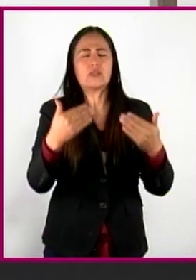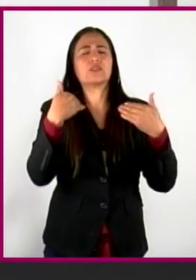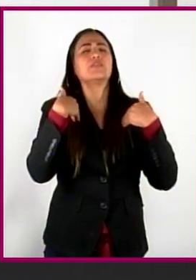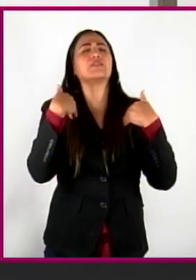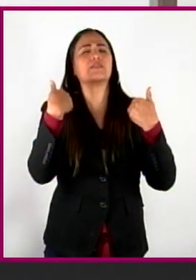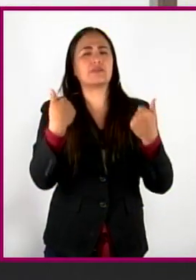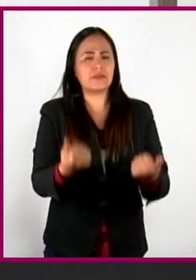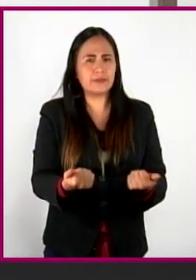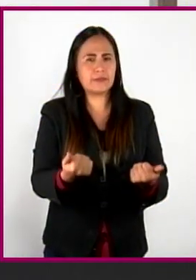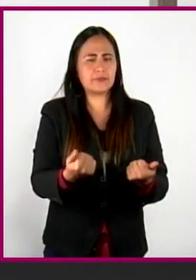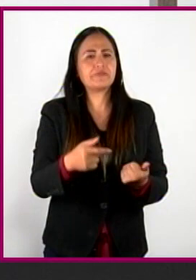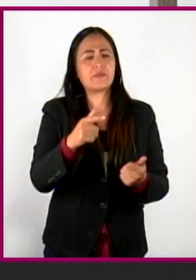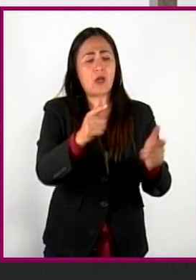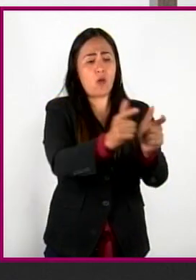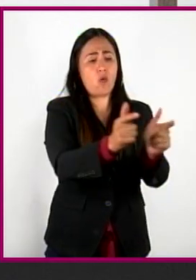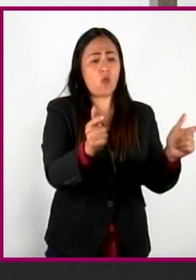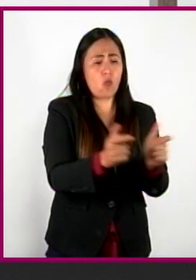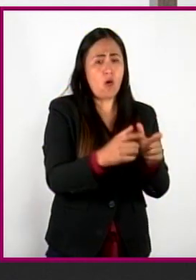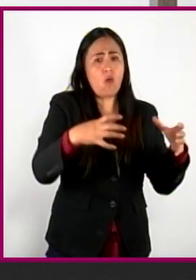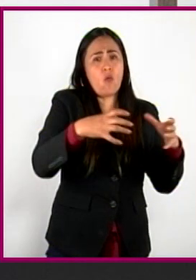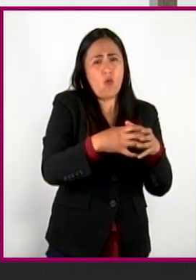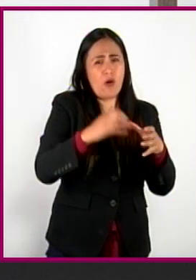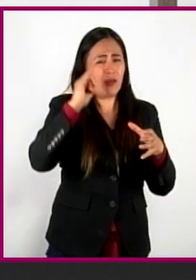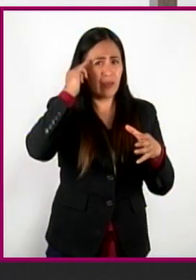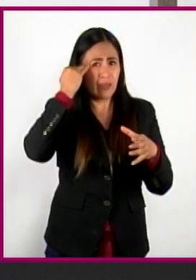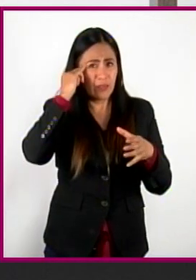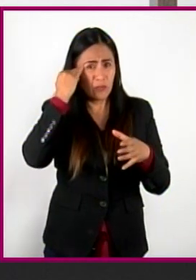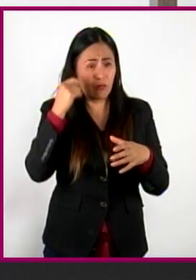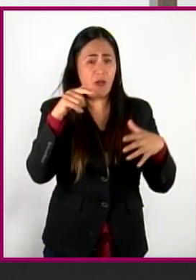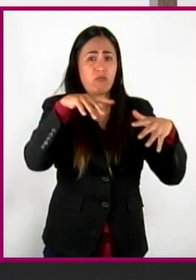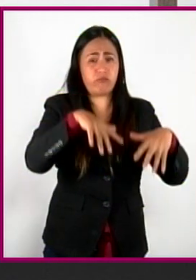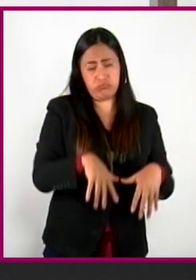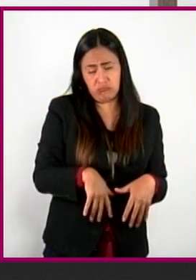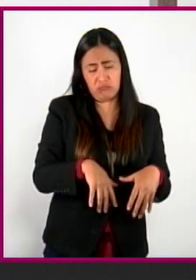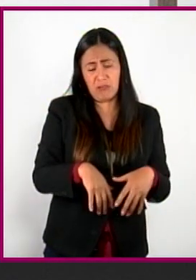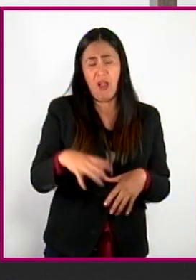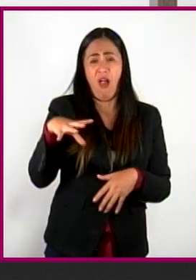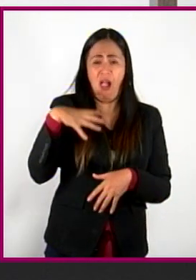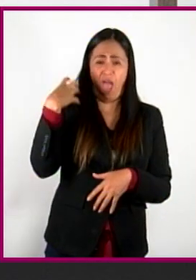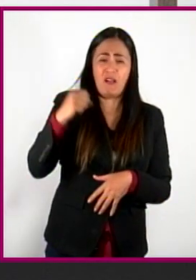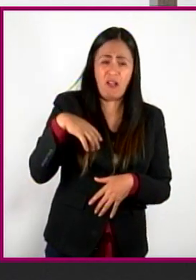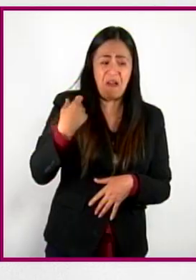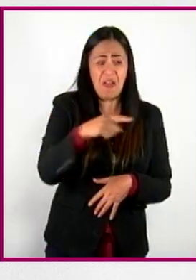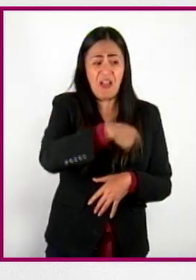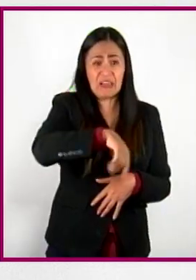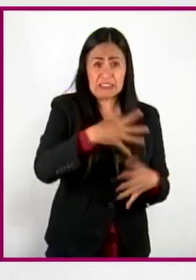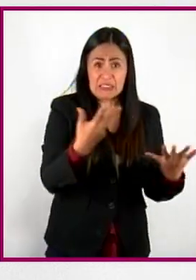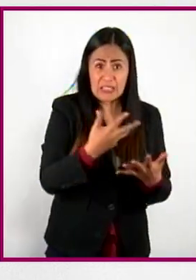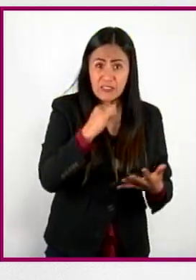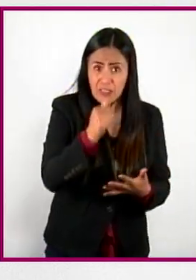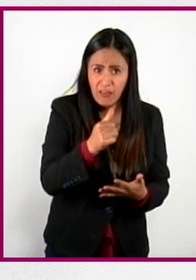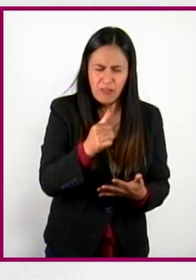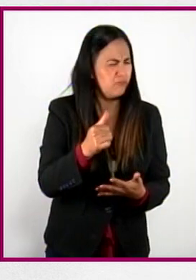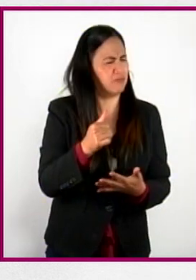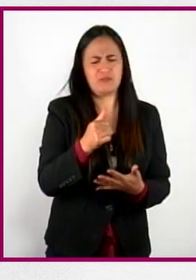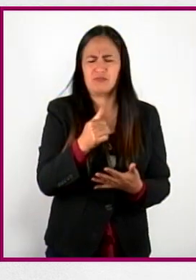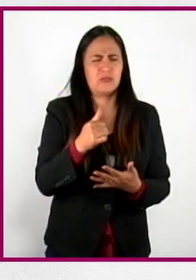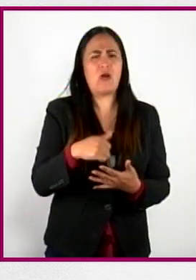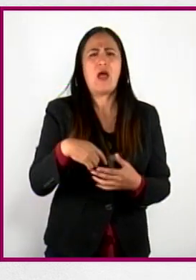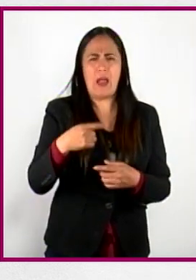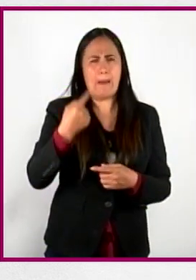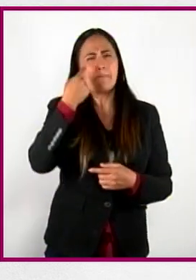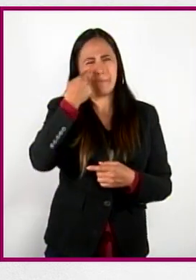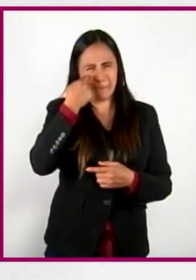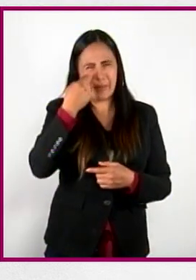más adecuada que los pueblos de indios no fueron pasivos ante los abusos que se vivieron durante la colonia. De hecho, como hemos visto,